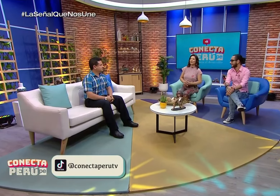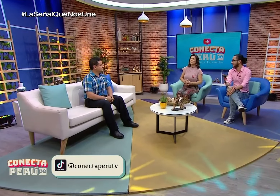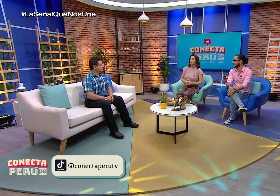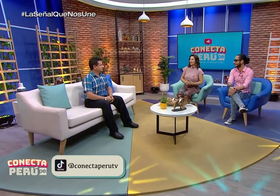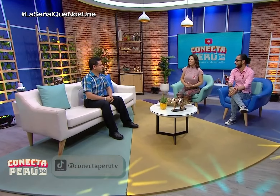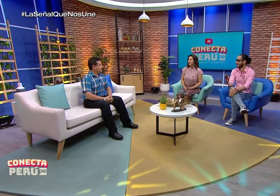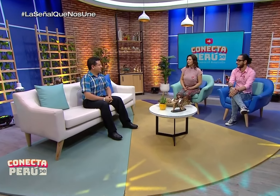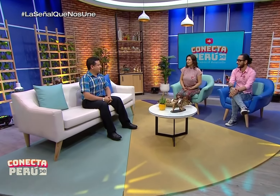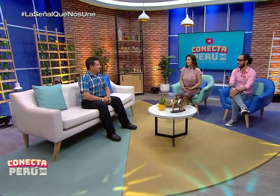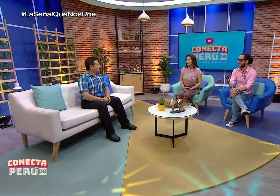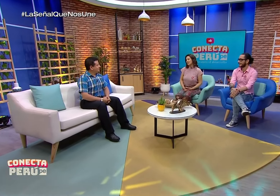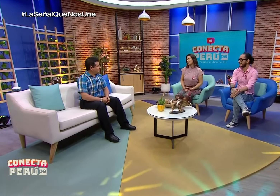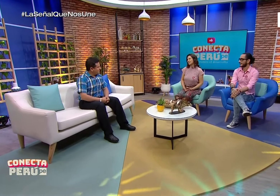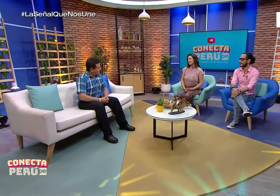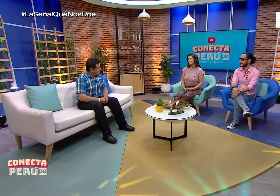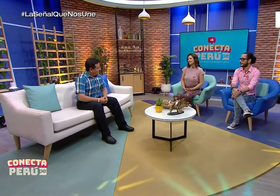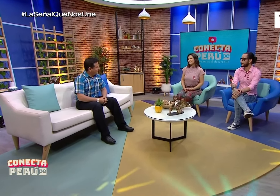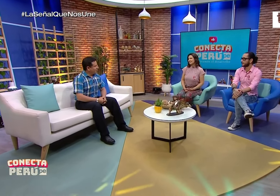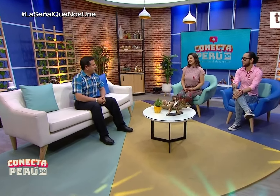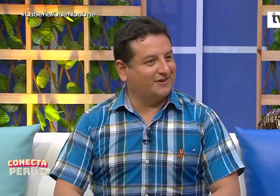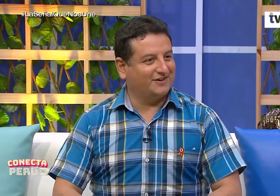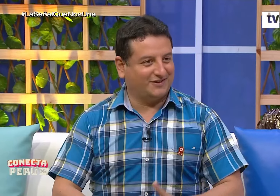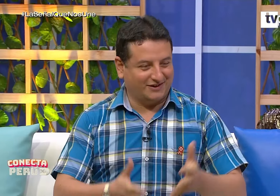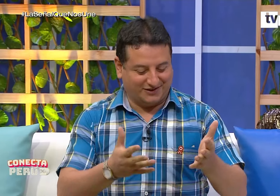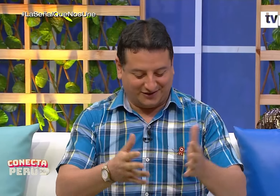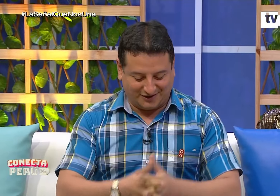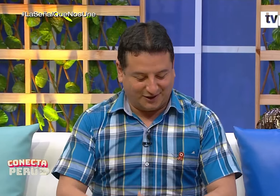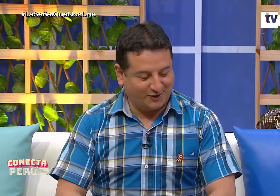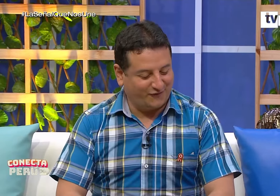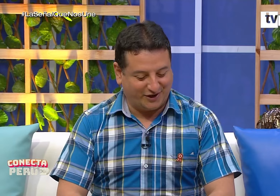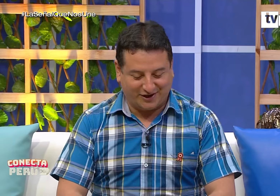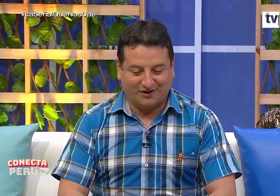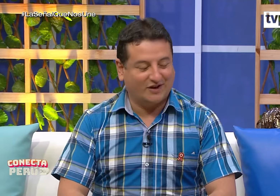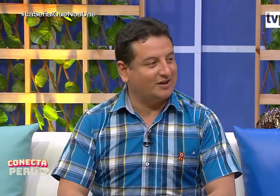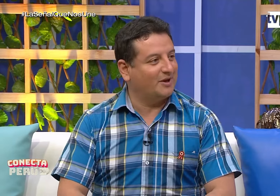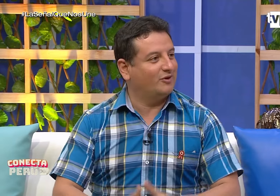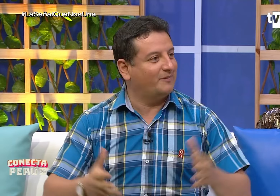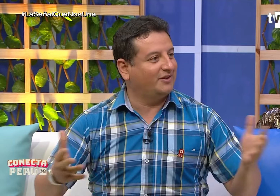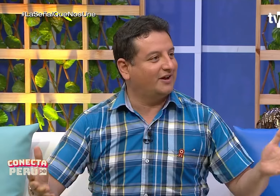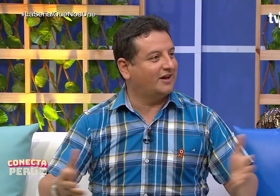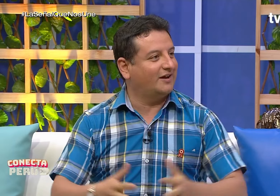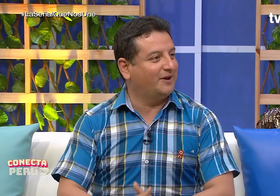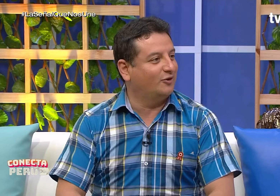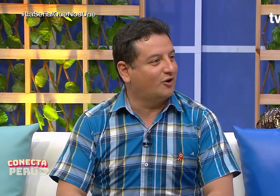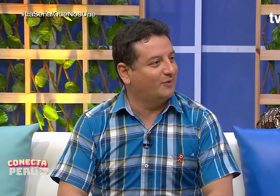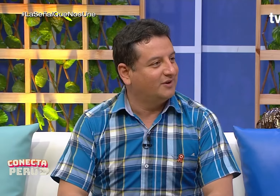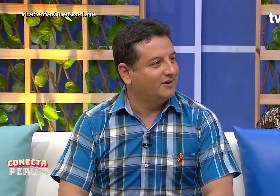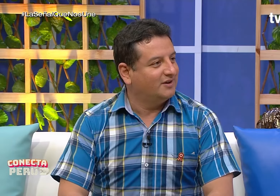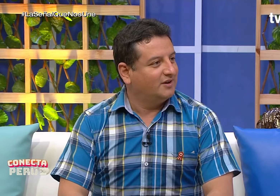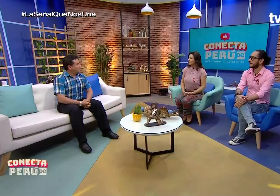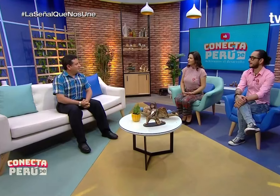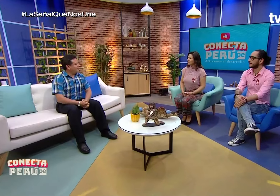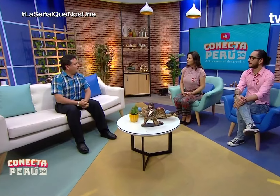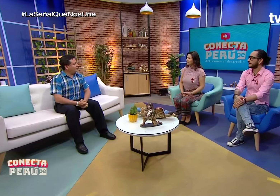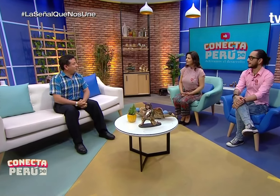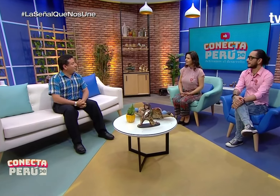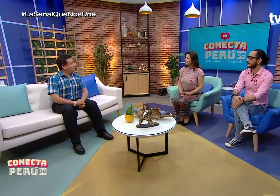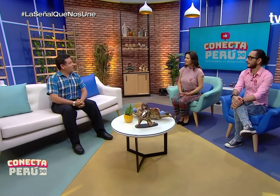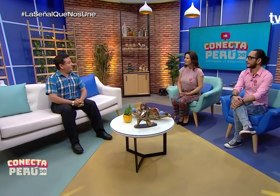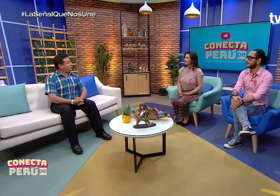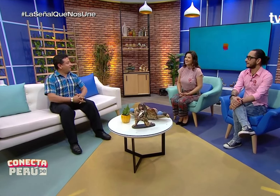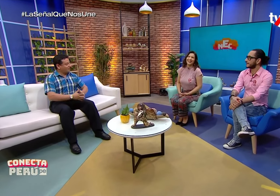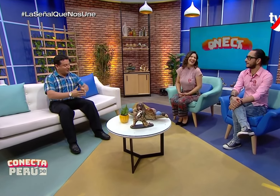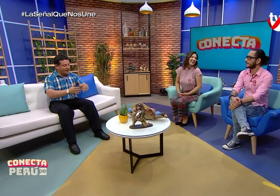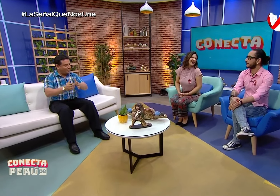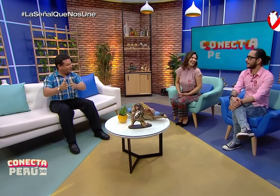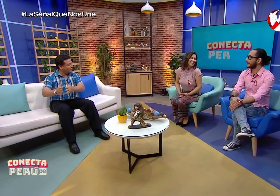la SUNAT. Óscar, qué bueno verte, bienvenido. Igualmente, gracias, este, Christopher, gracias, Fátima, nuevamente acá viendo... Te das a extrañar tú, ¿no? Sí,